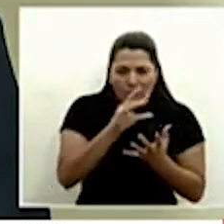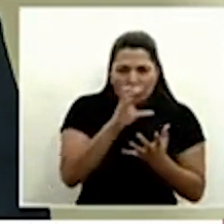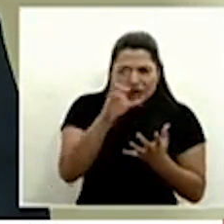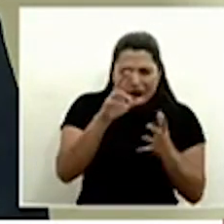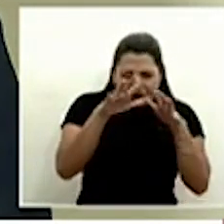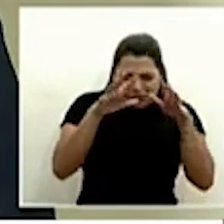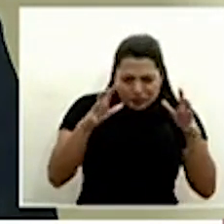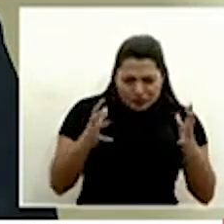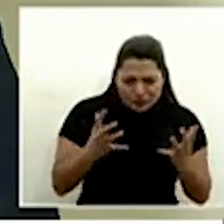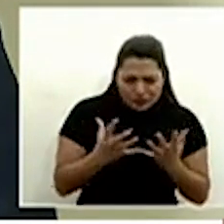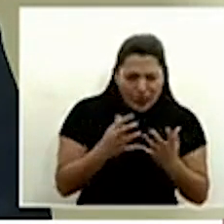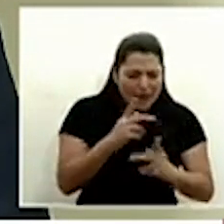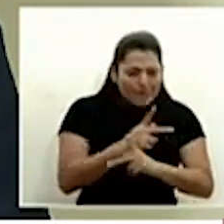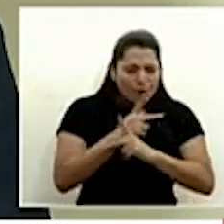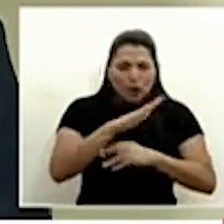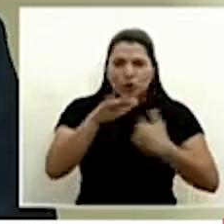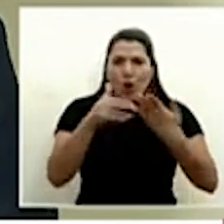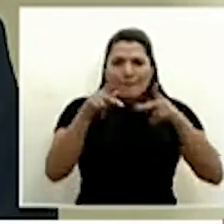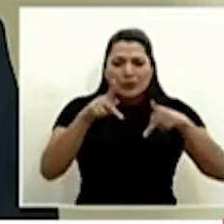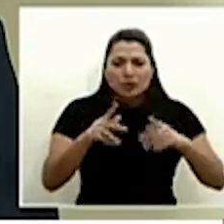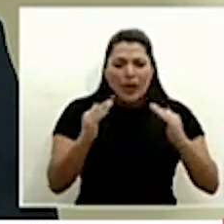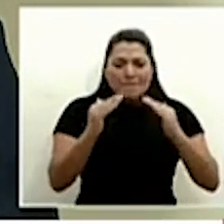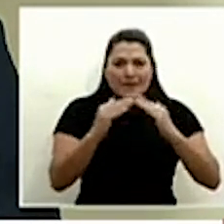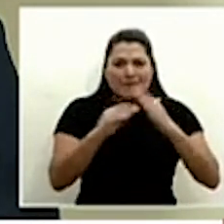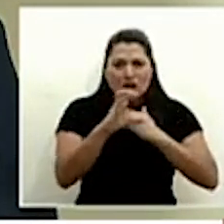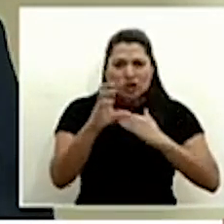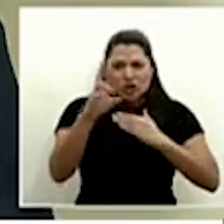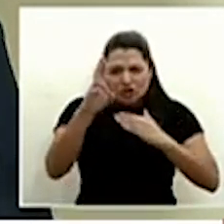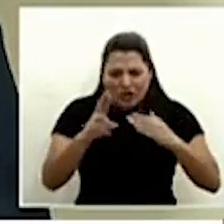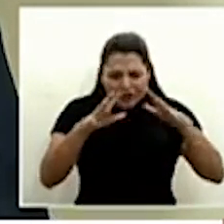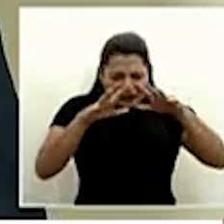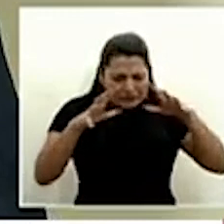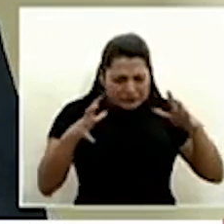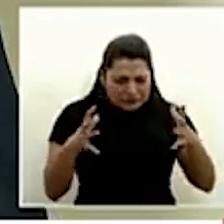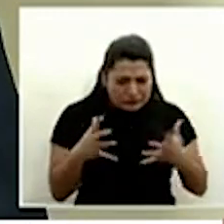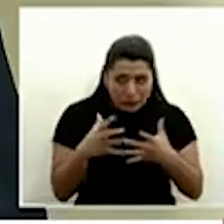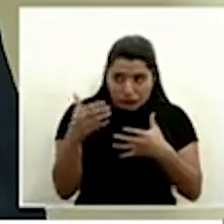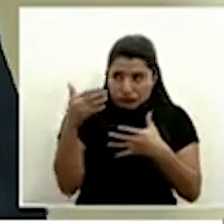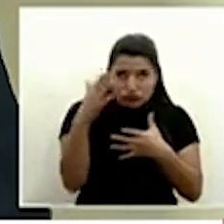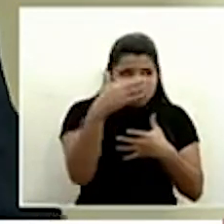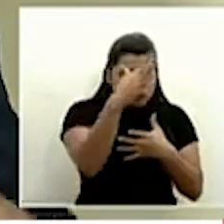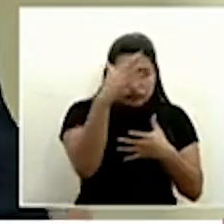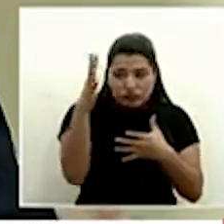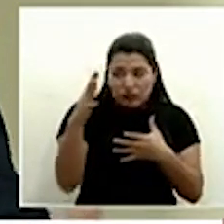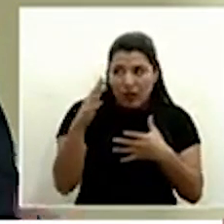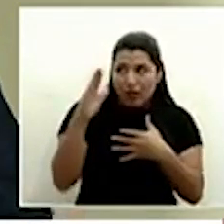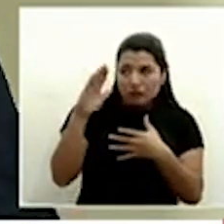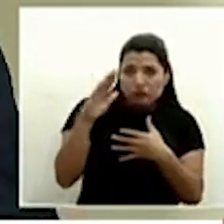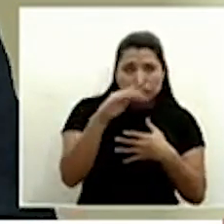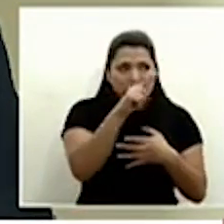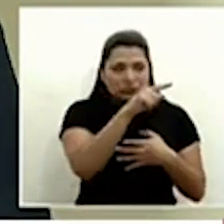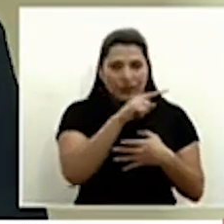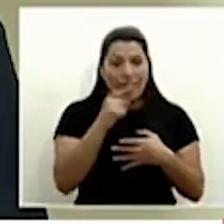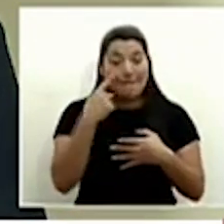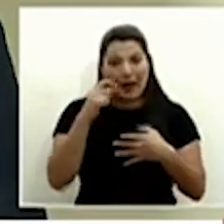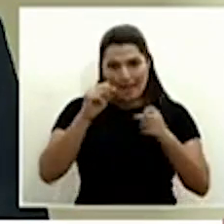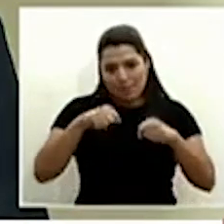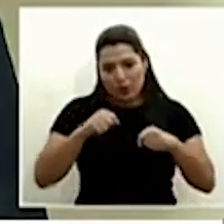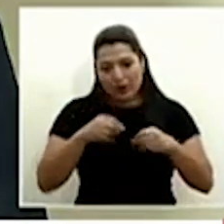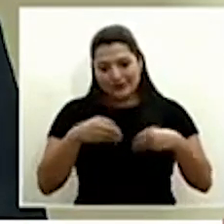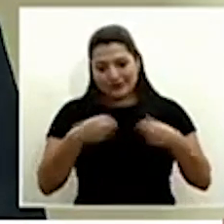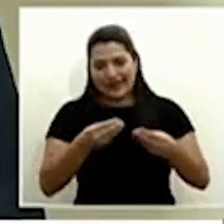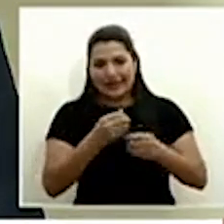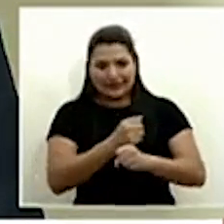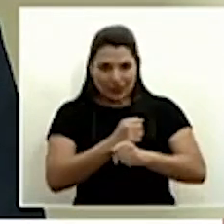cuál sea su nacionalidad sino los que viven en este país para garantizar la seguridad en la medida de nuestras posibilidades y con lo que bien explicaba el ministro